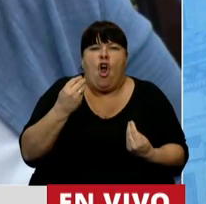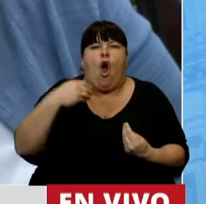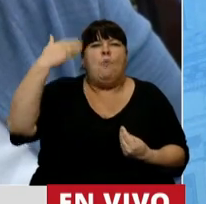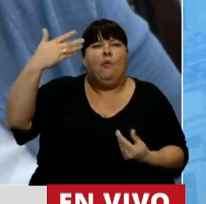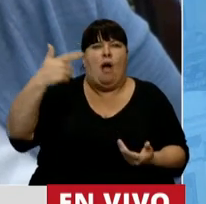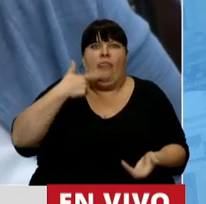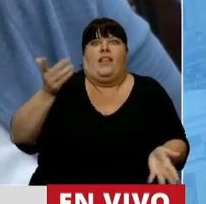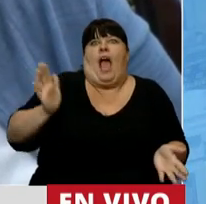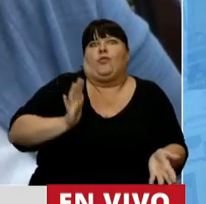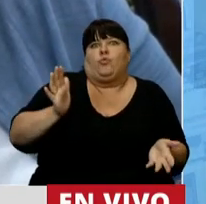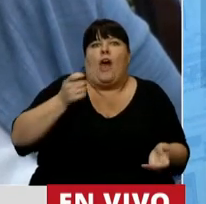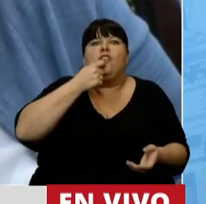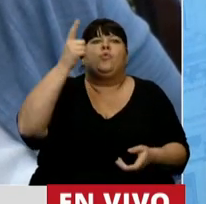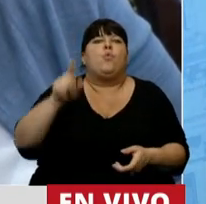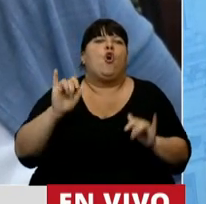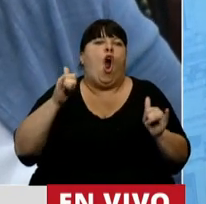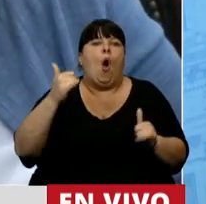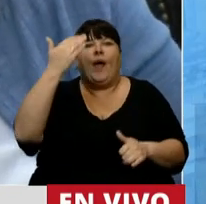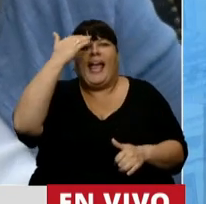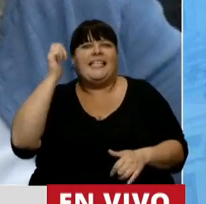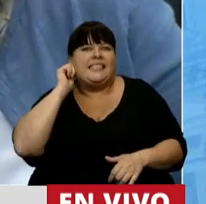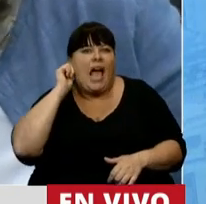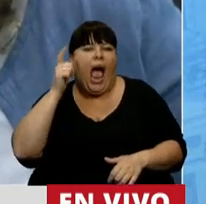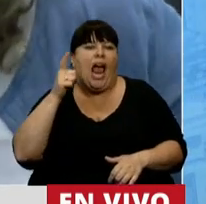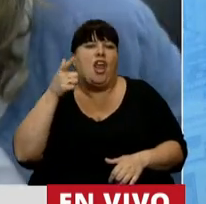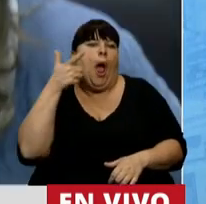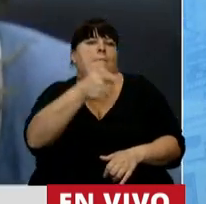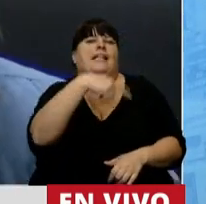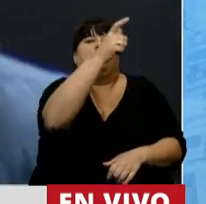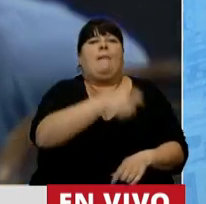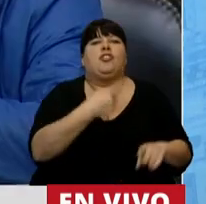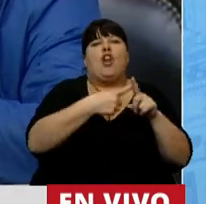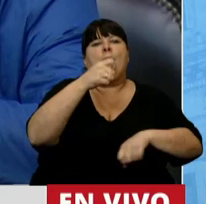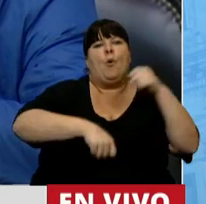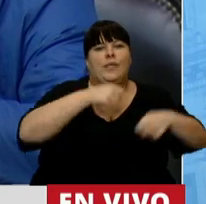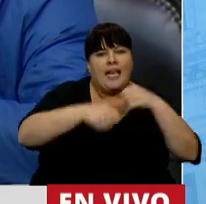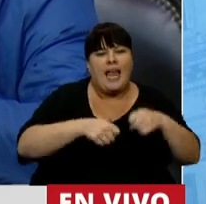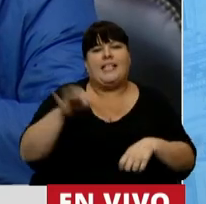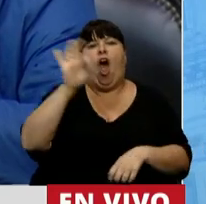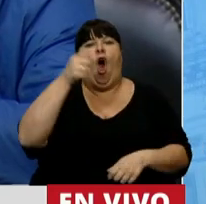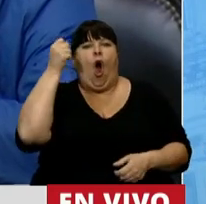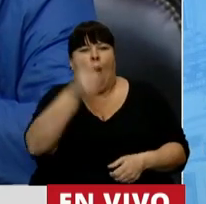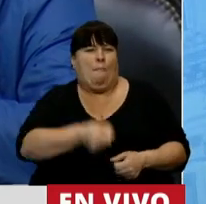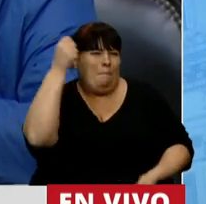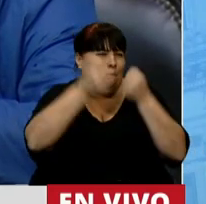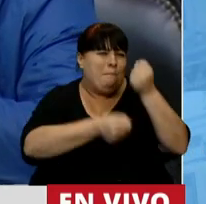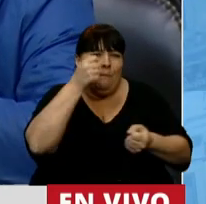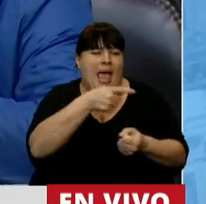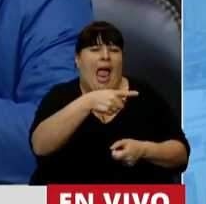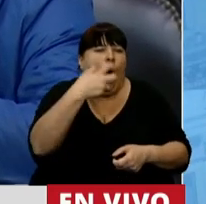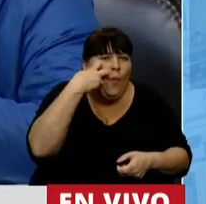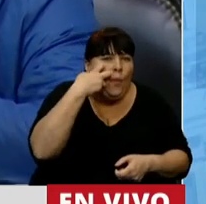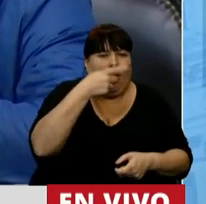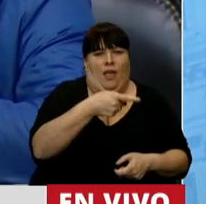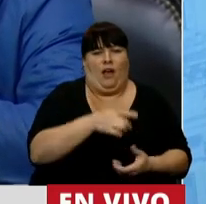a espantar cuando un joven de 15 años mata a alguien por una bicicleta o golpean salvajemente a un